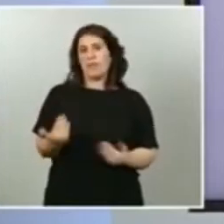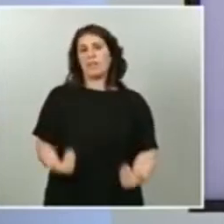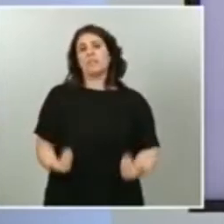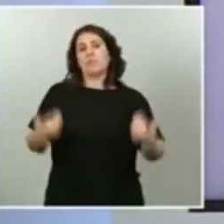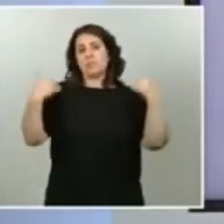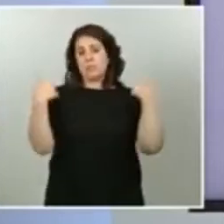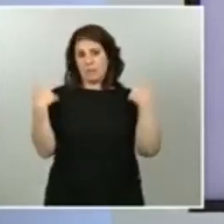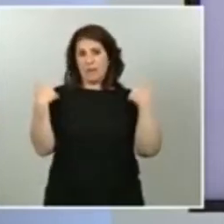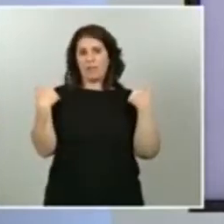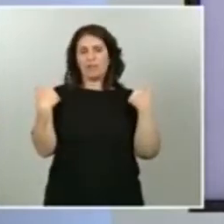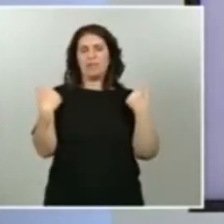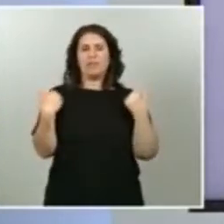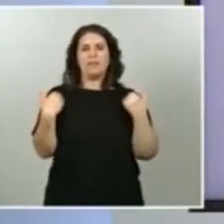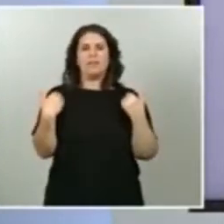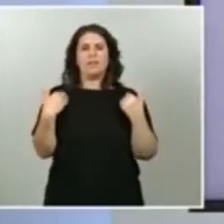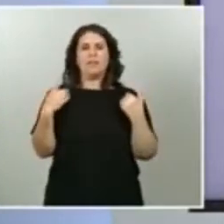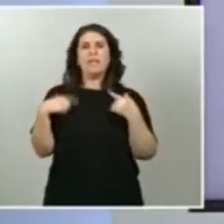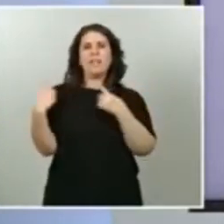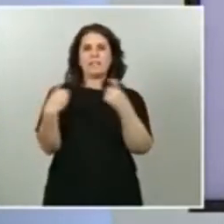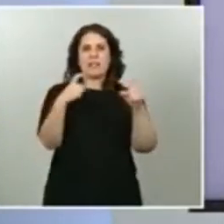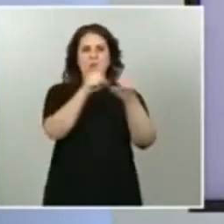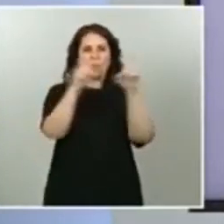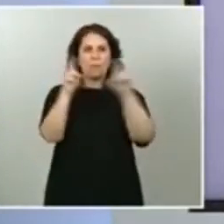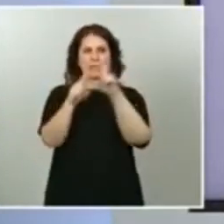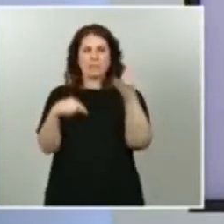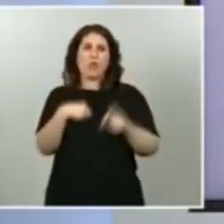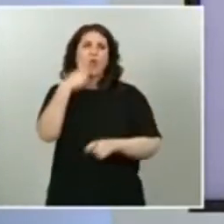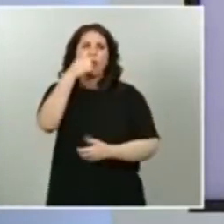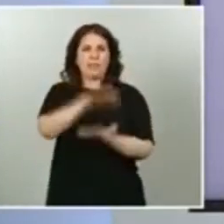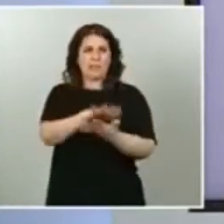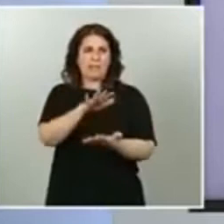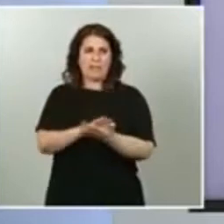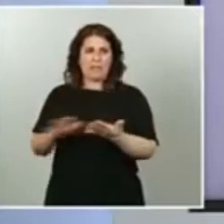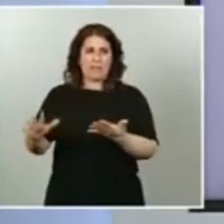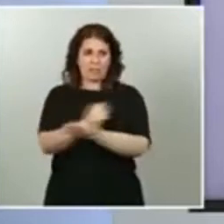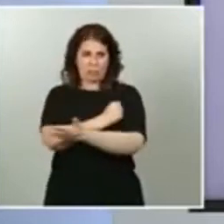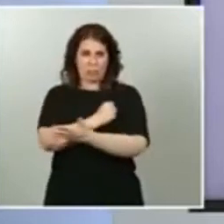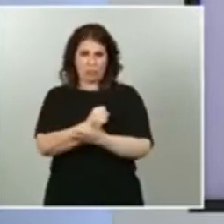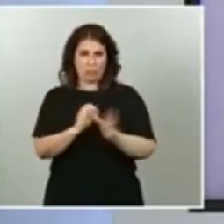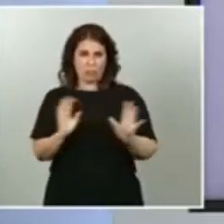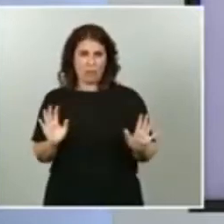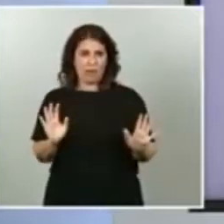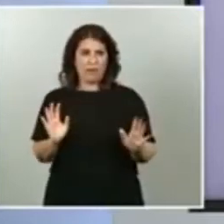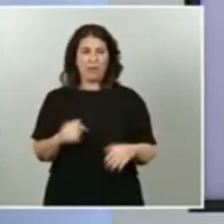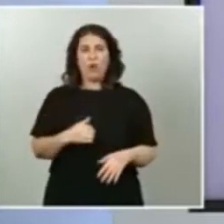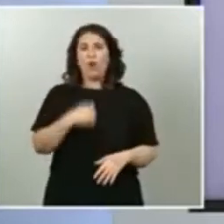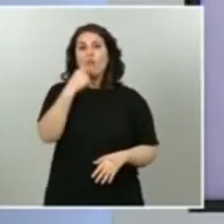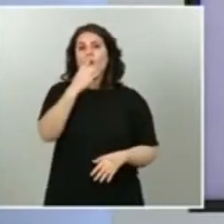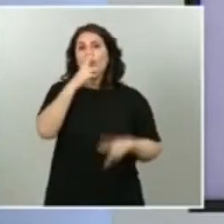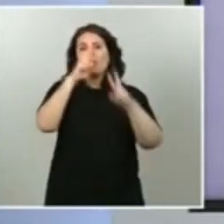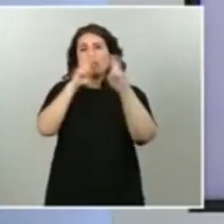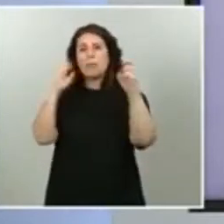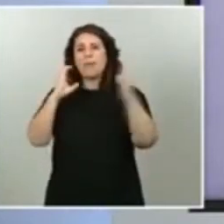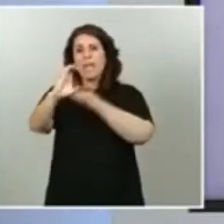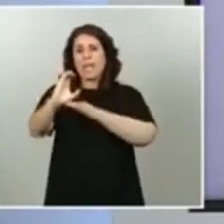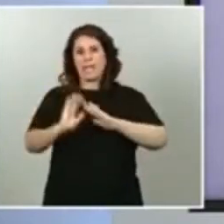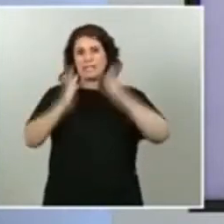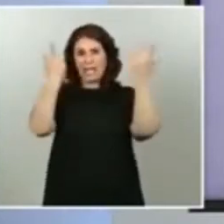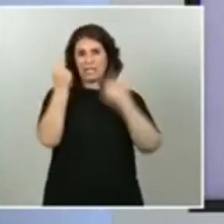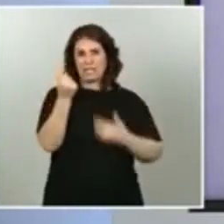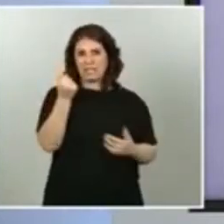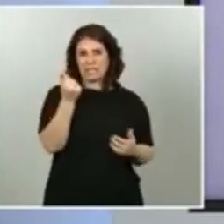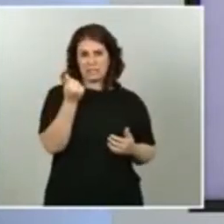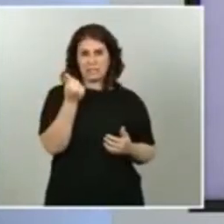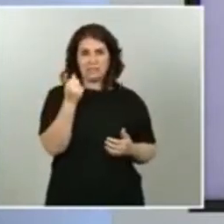necesidad de las compañías. Lo digo para tranquilidad de unos y de otros. Lo digo por los rescates. A nadie se le va a imponer nada.